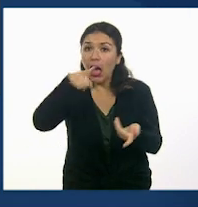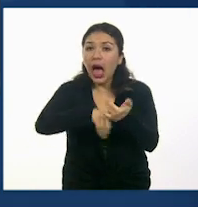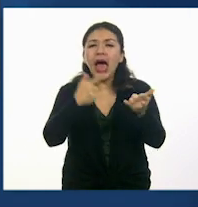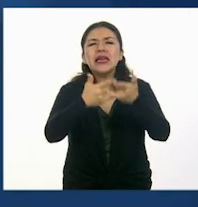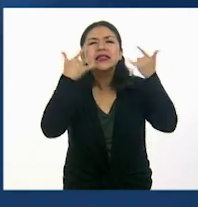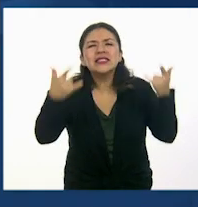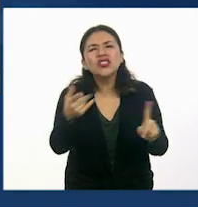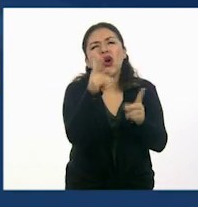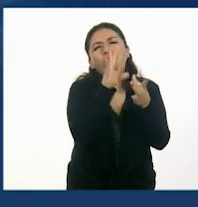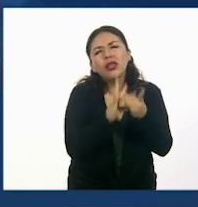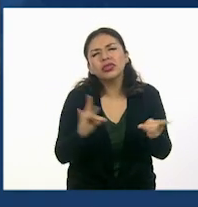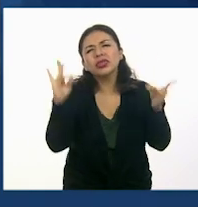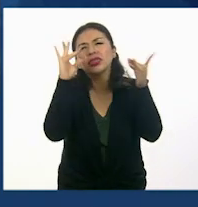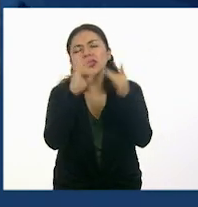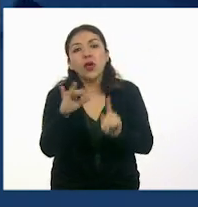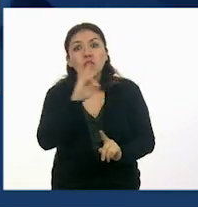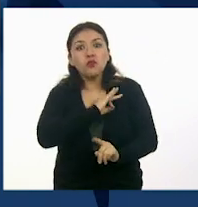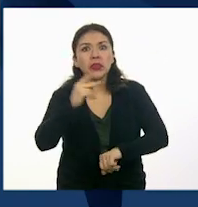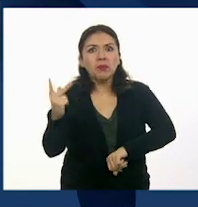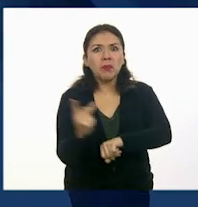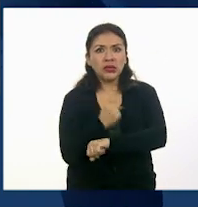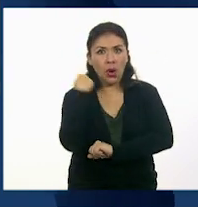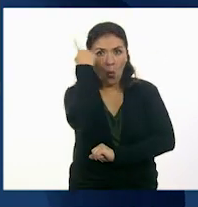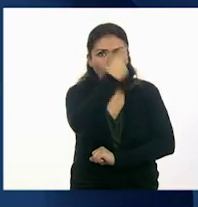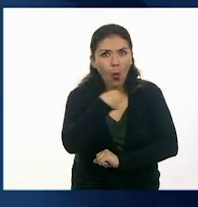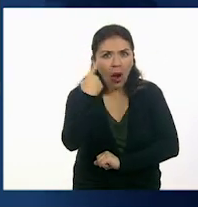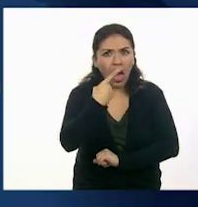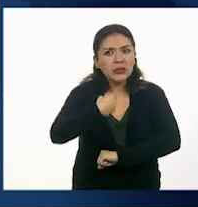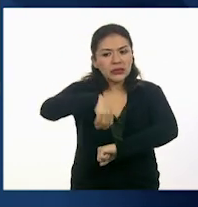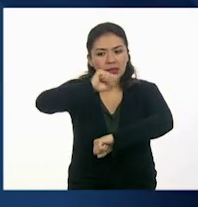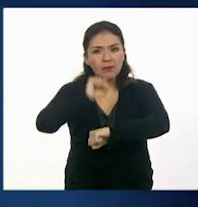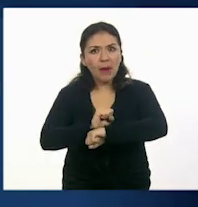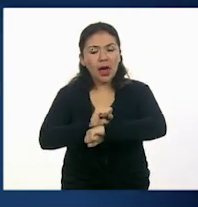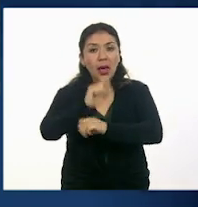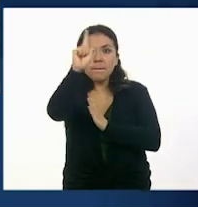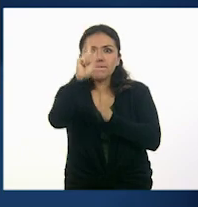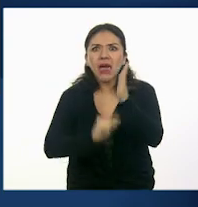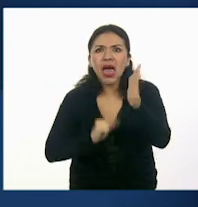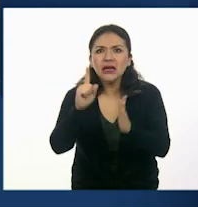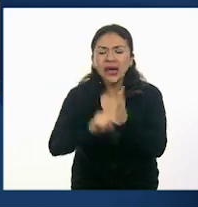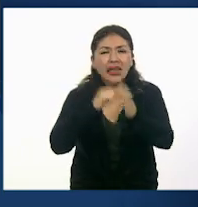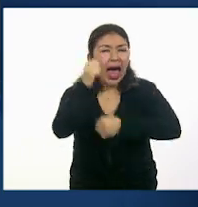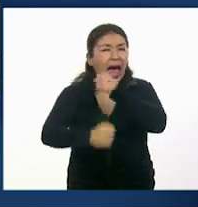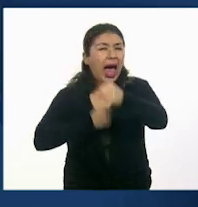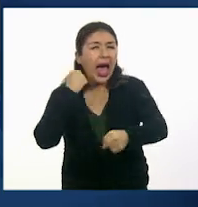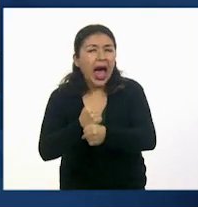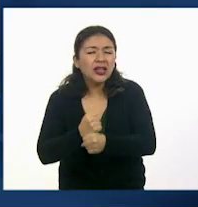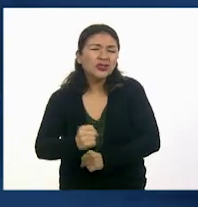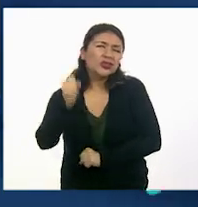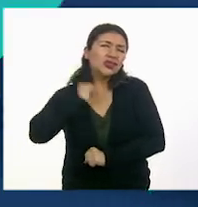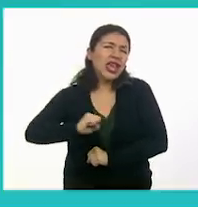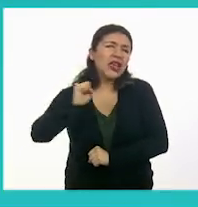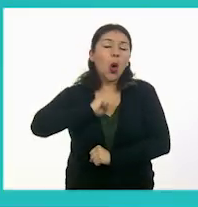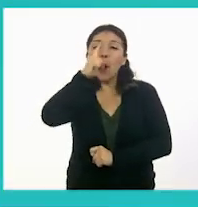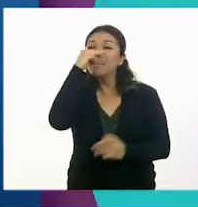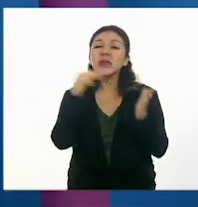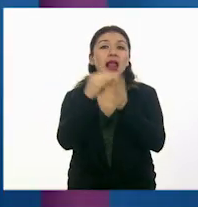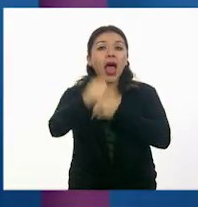se cuenta, pueden transcurrir horas, semanas, meses, años, siglos o milenios.